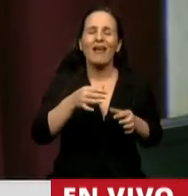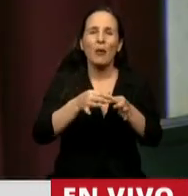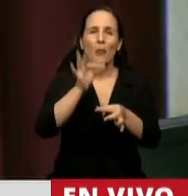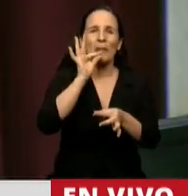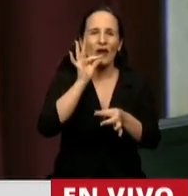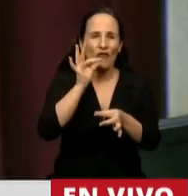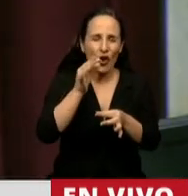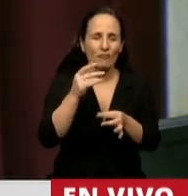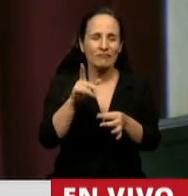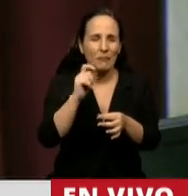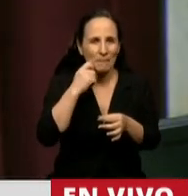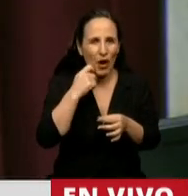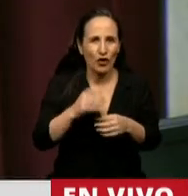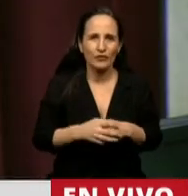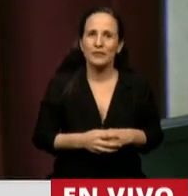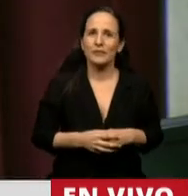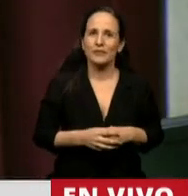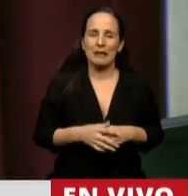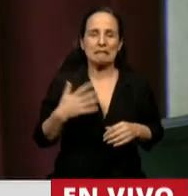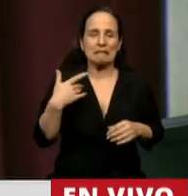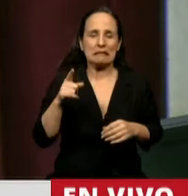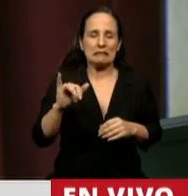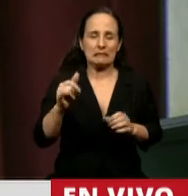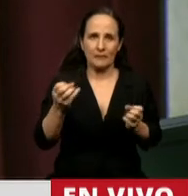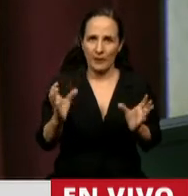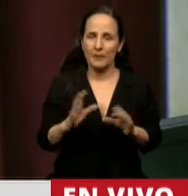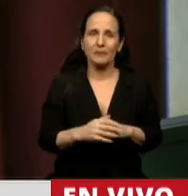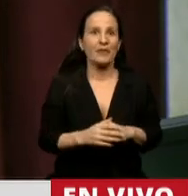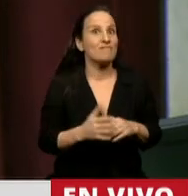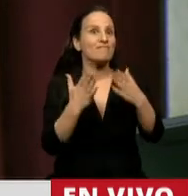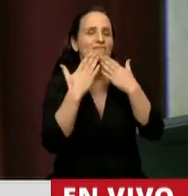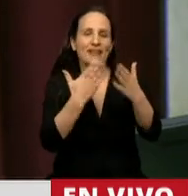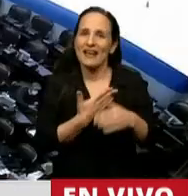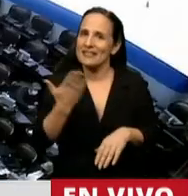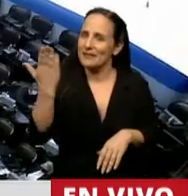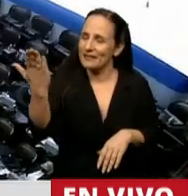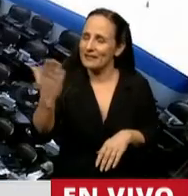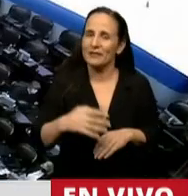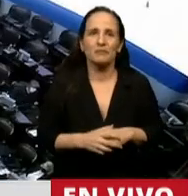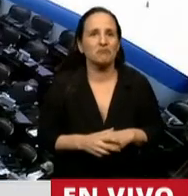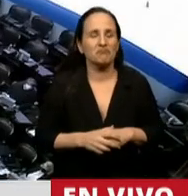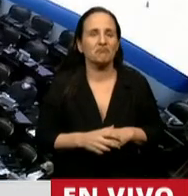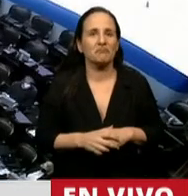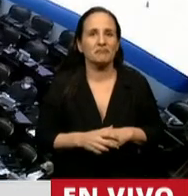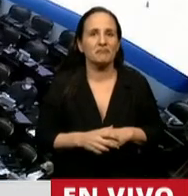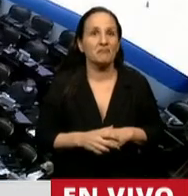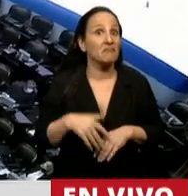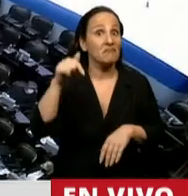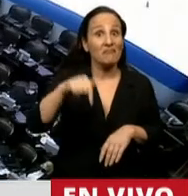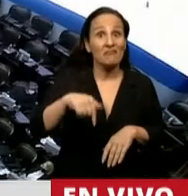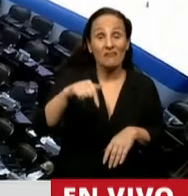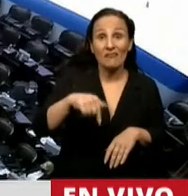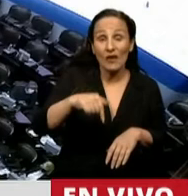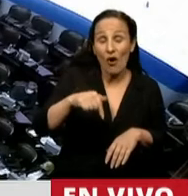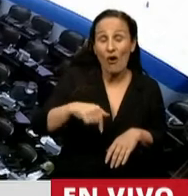Leo. Ahí vamos, perdón. Voy a cerrar la cámara. Bueno, gracias, Presidente. Estamos hoy tratando